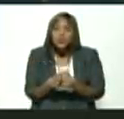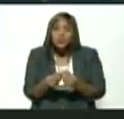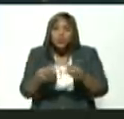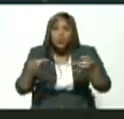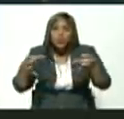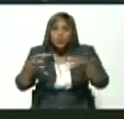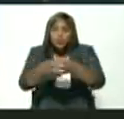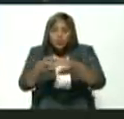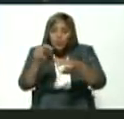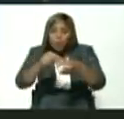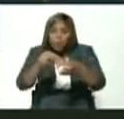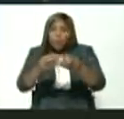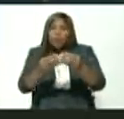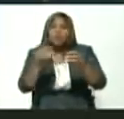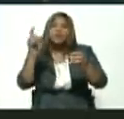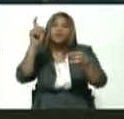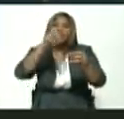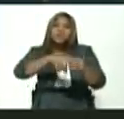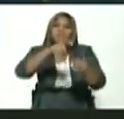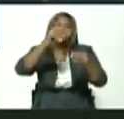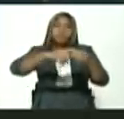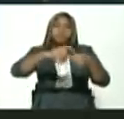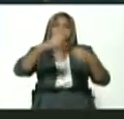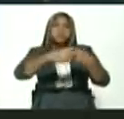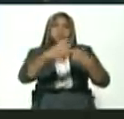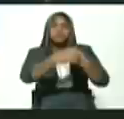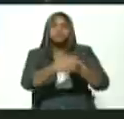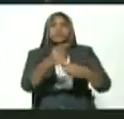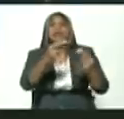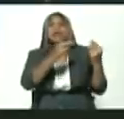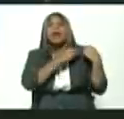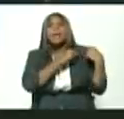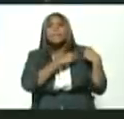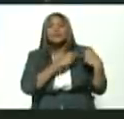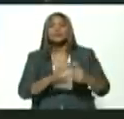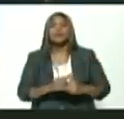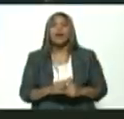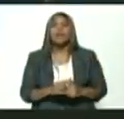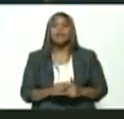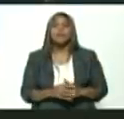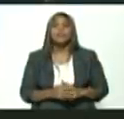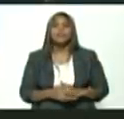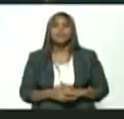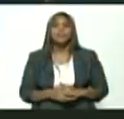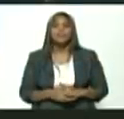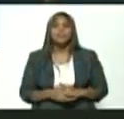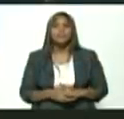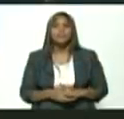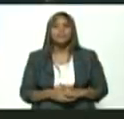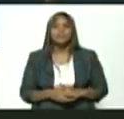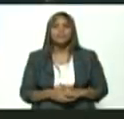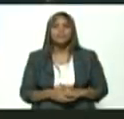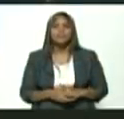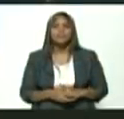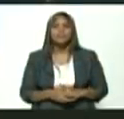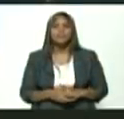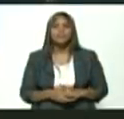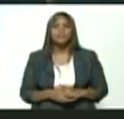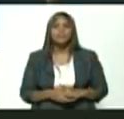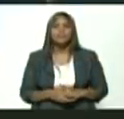de directivas cualquier instancia de gestión contra las empresas de acción de la